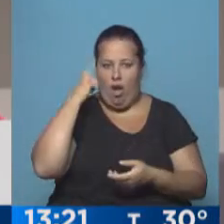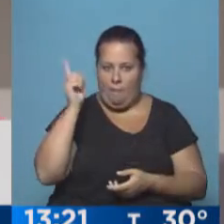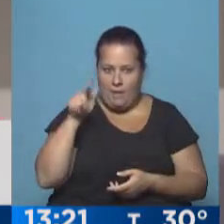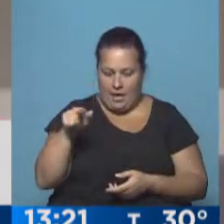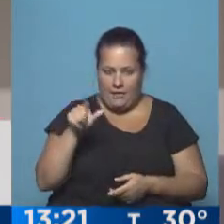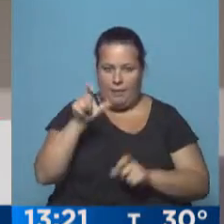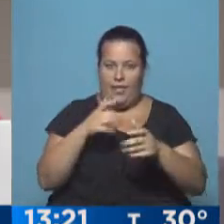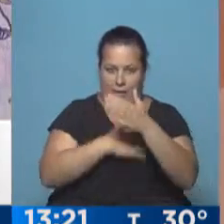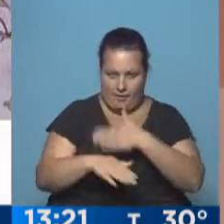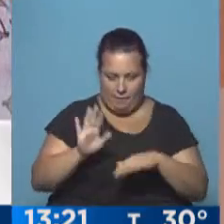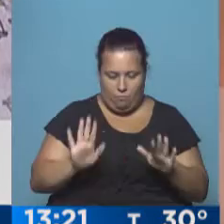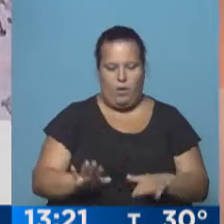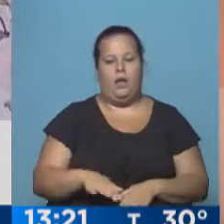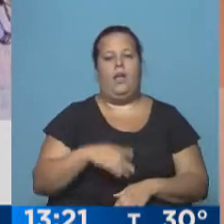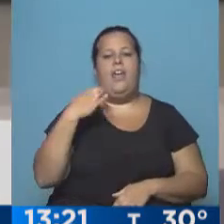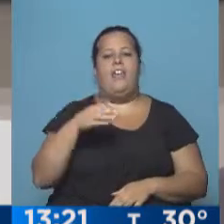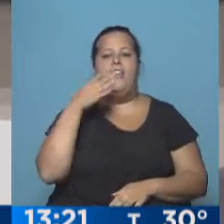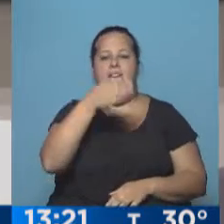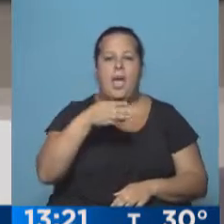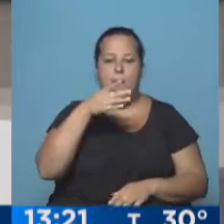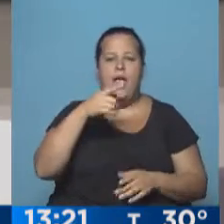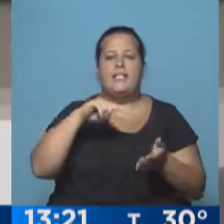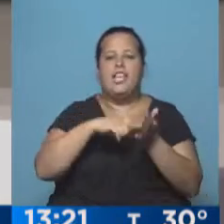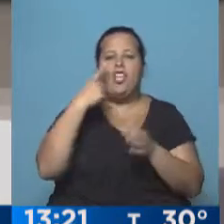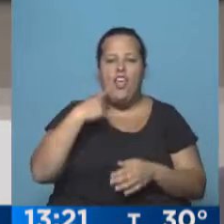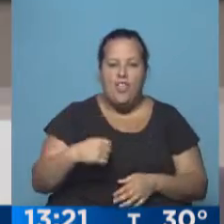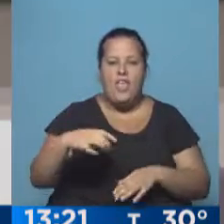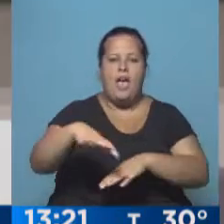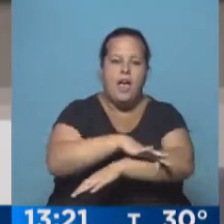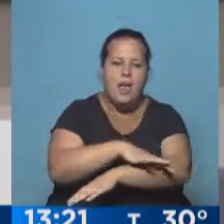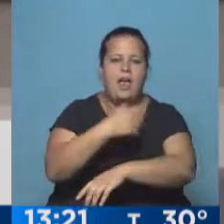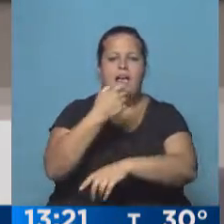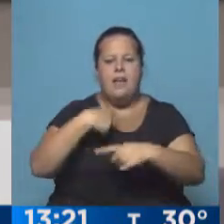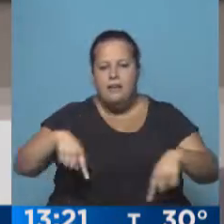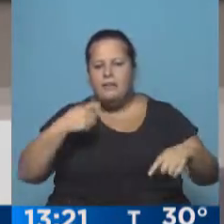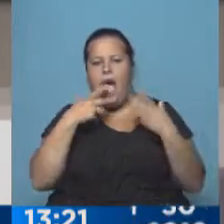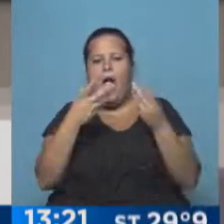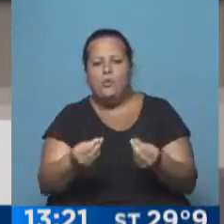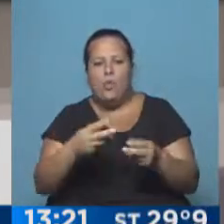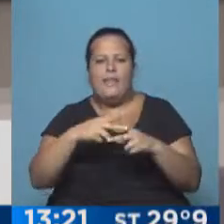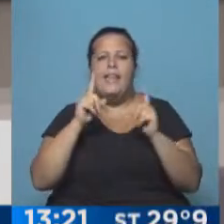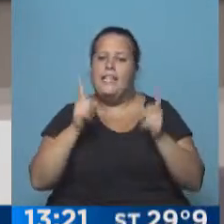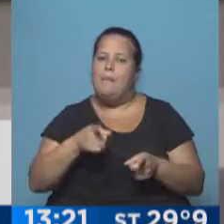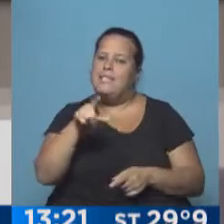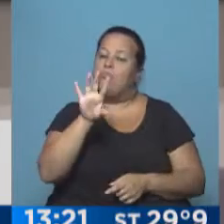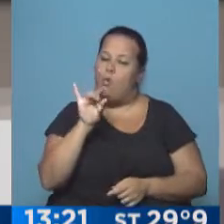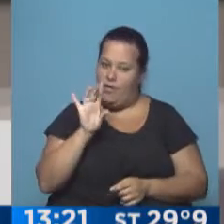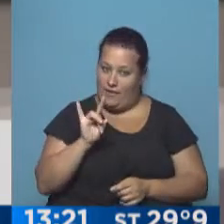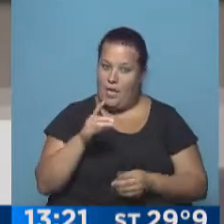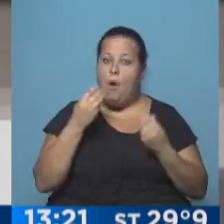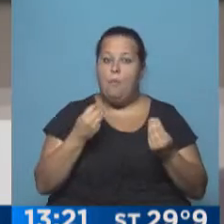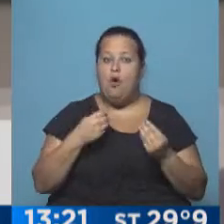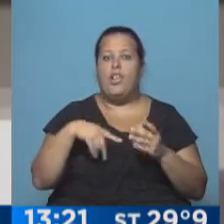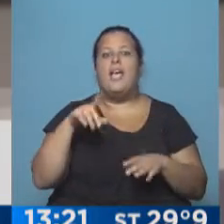la persona con discapacidad. Concurrencia a centros de día, ortesis, prótesis, ayudas técnicas, esto también es muy difícil porque